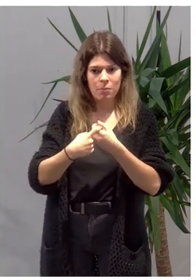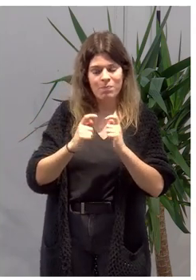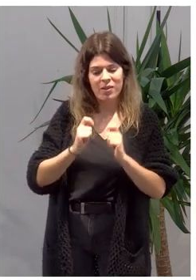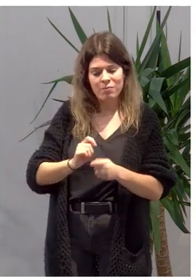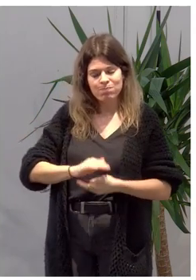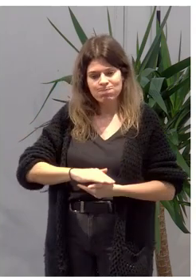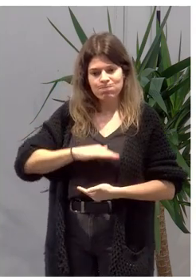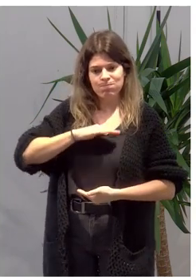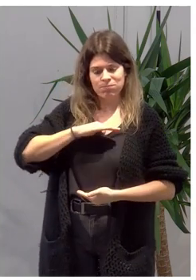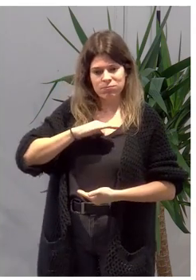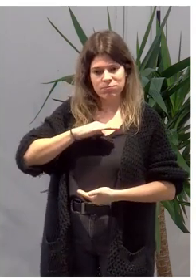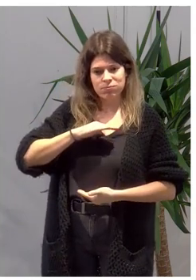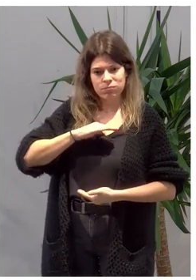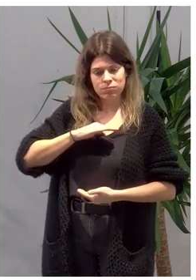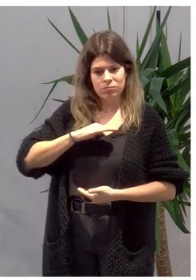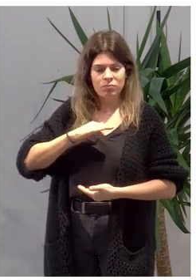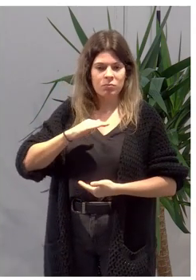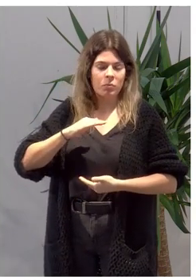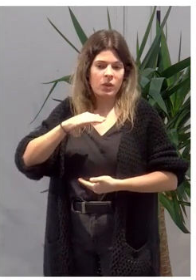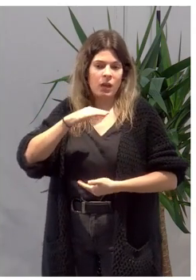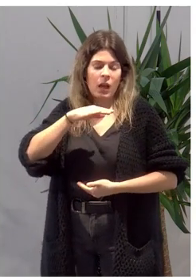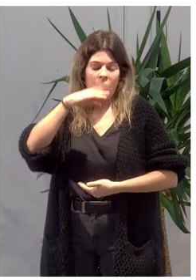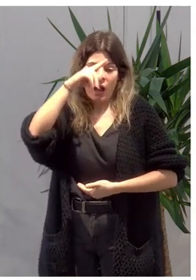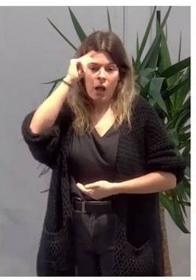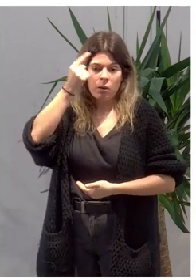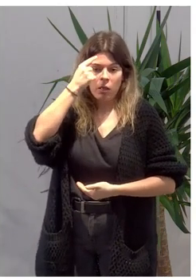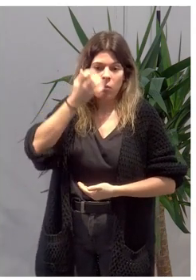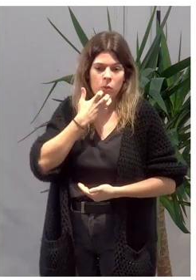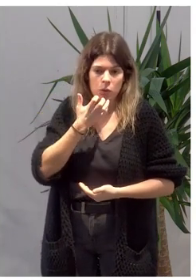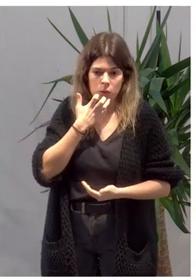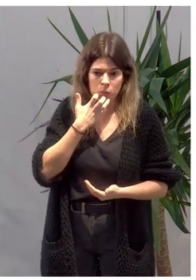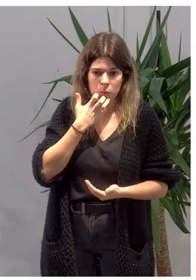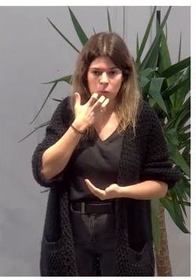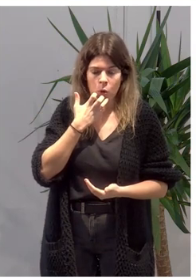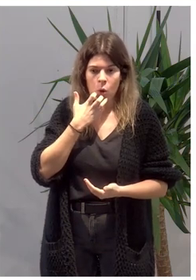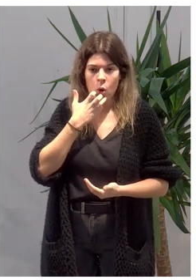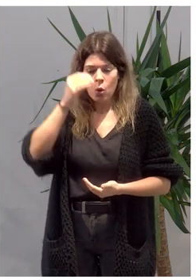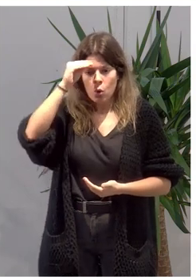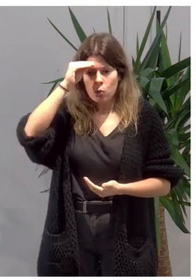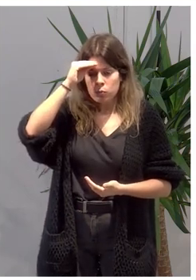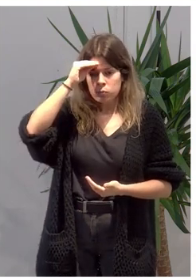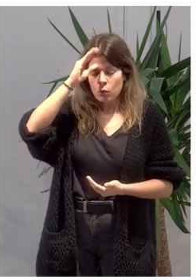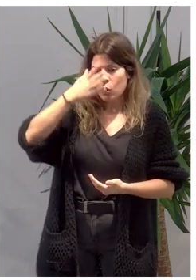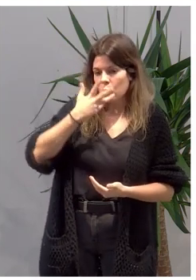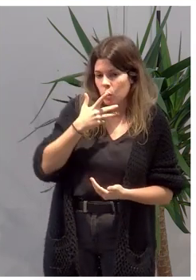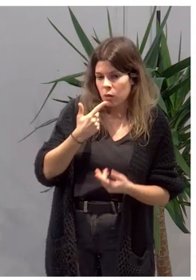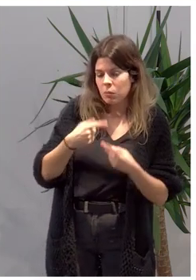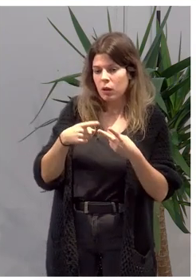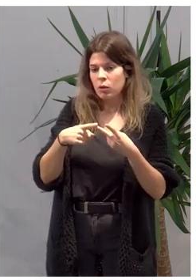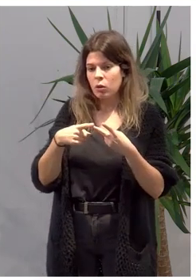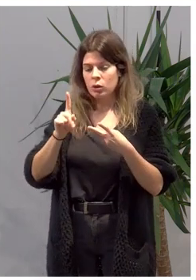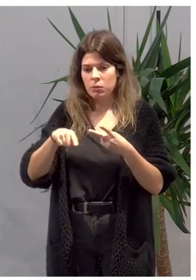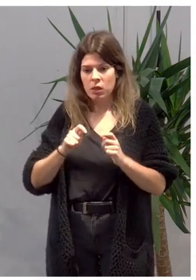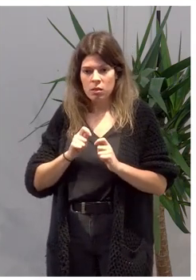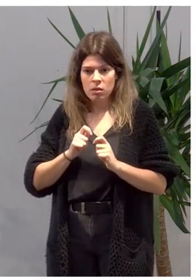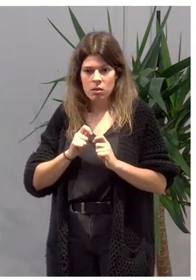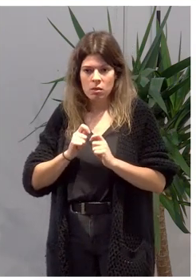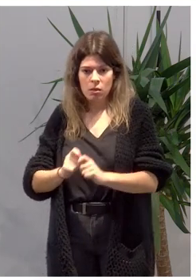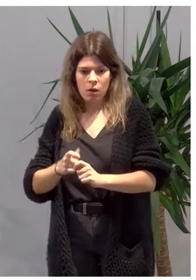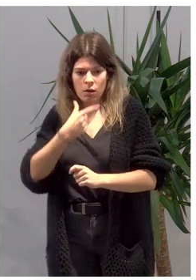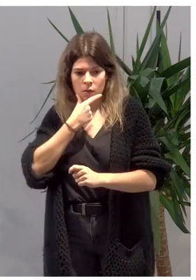el curso en habilidades como, bueno, el conocimiento, habilidades, compresión de la facilitación,